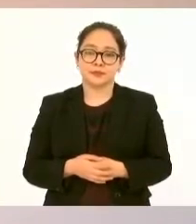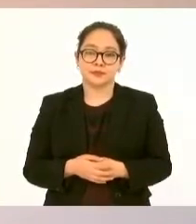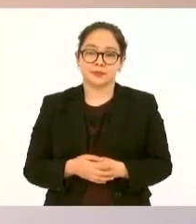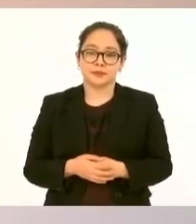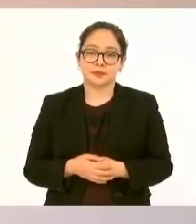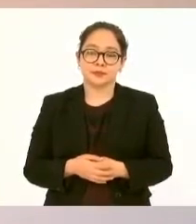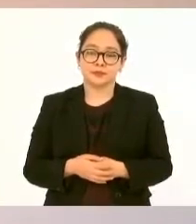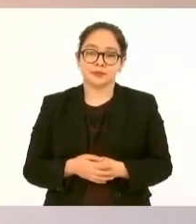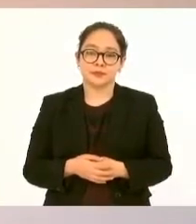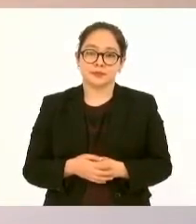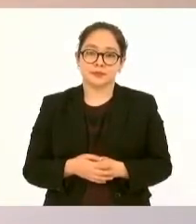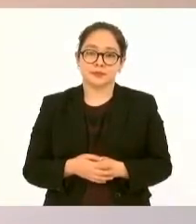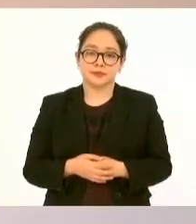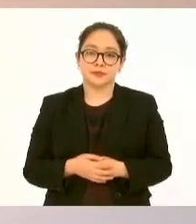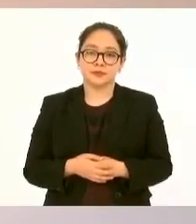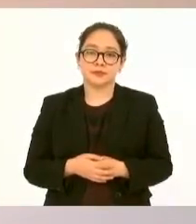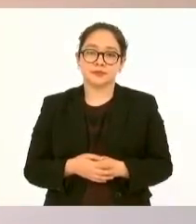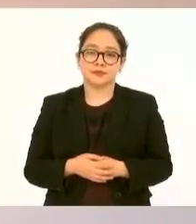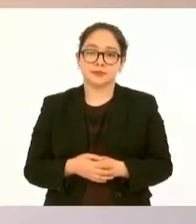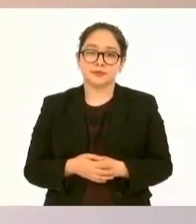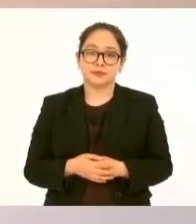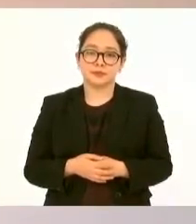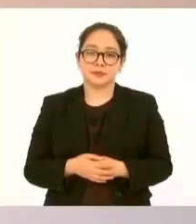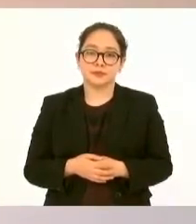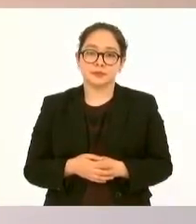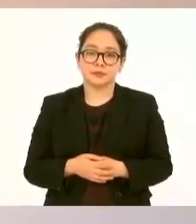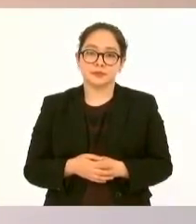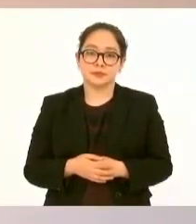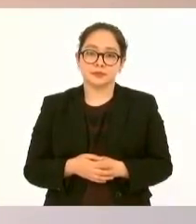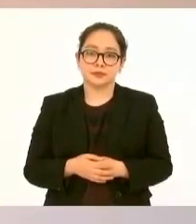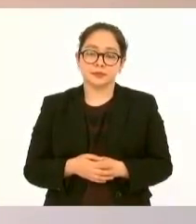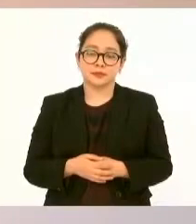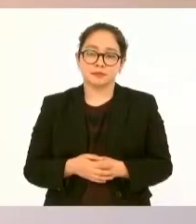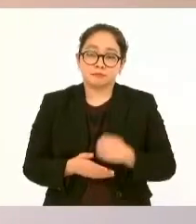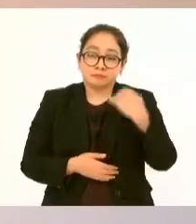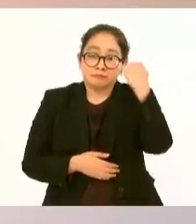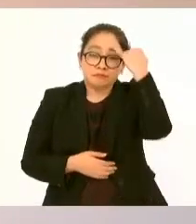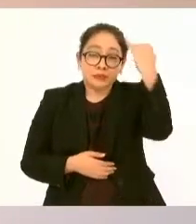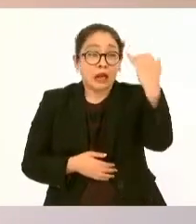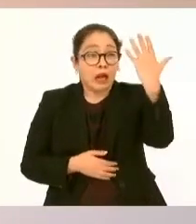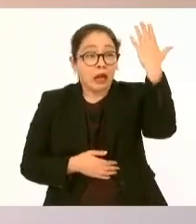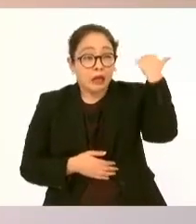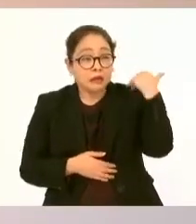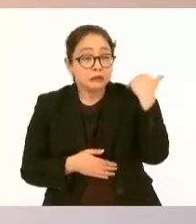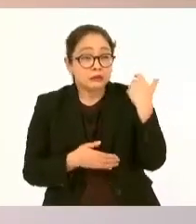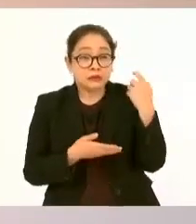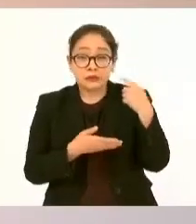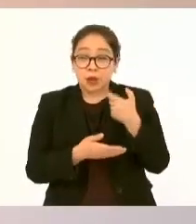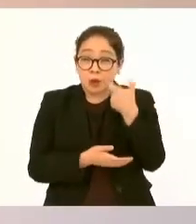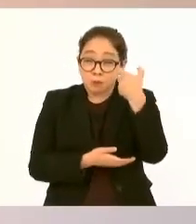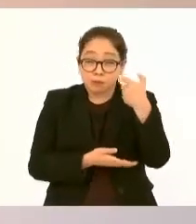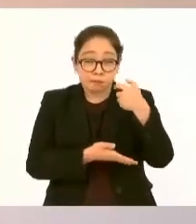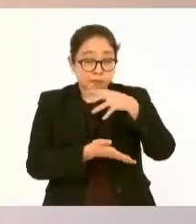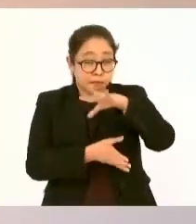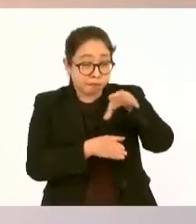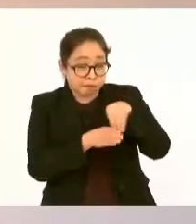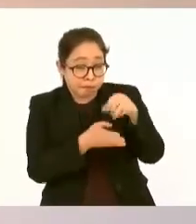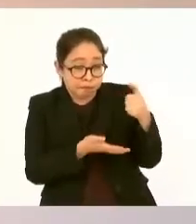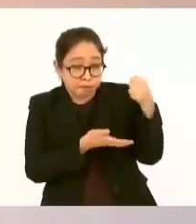nunca se habían destinado tantos recursos, tanto presupuesto